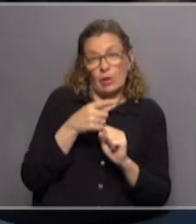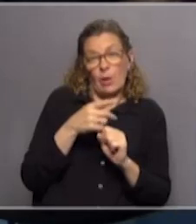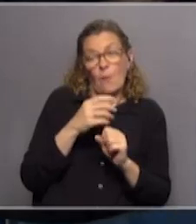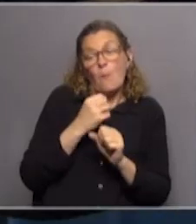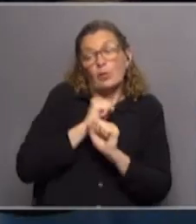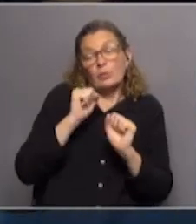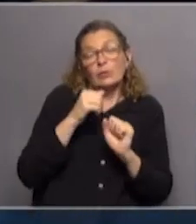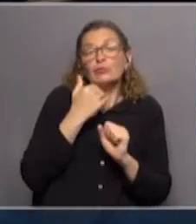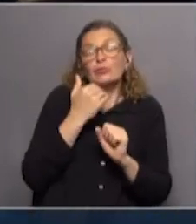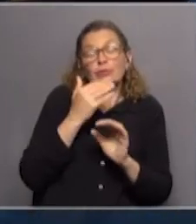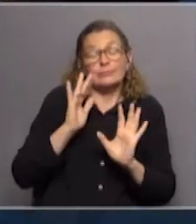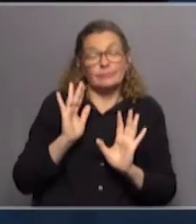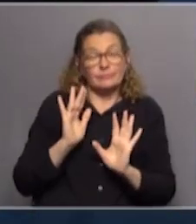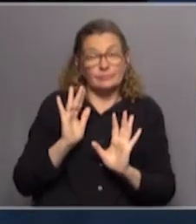saber